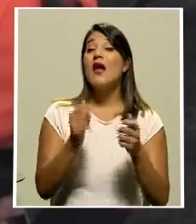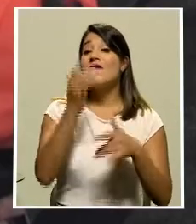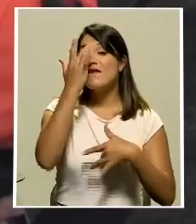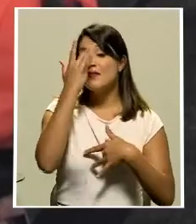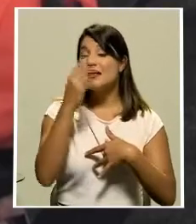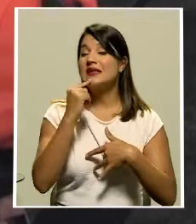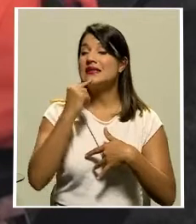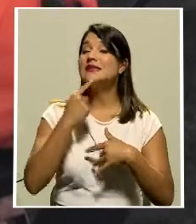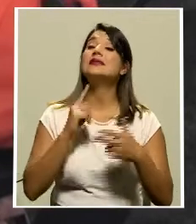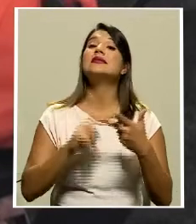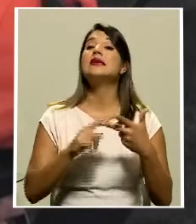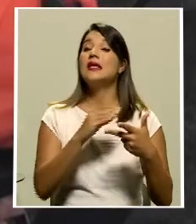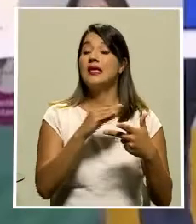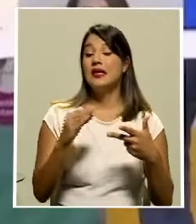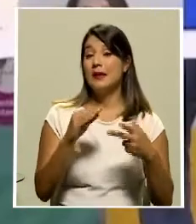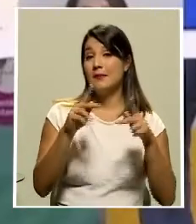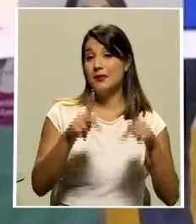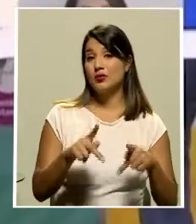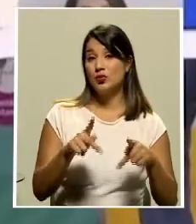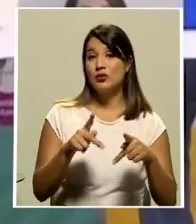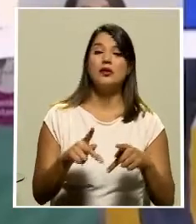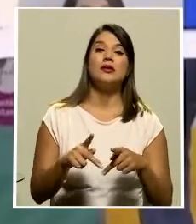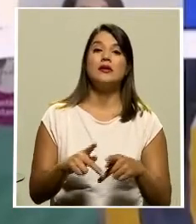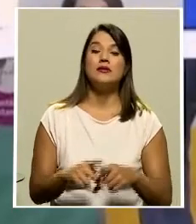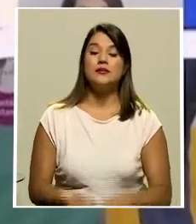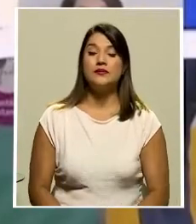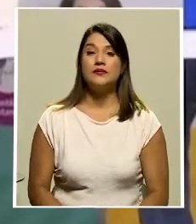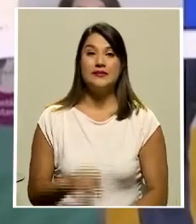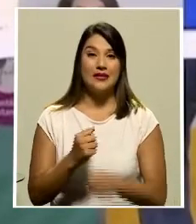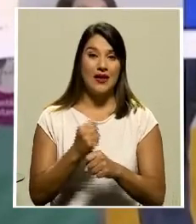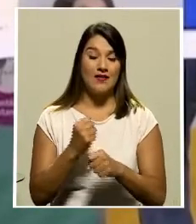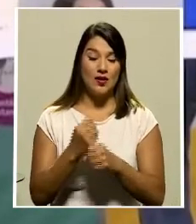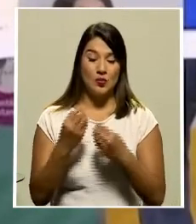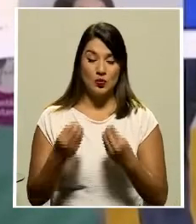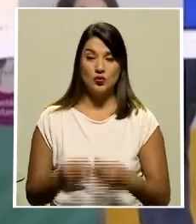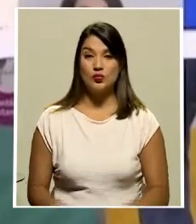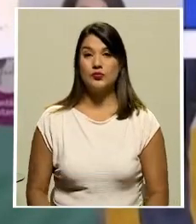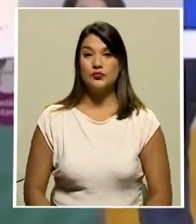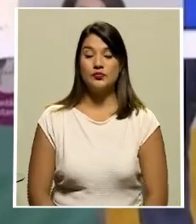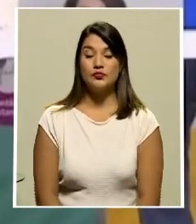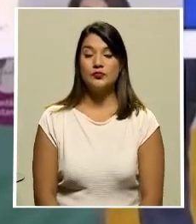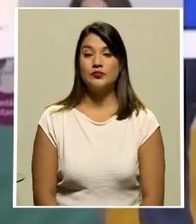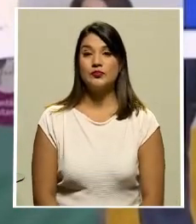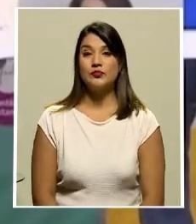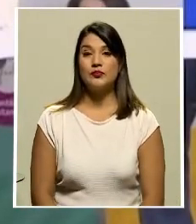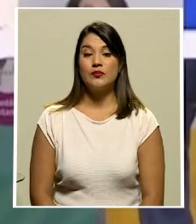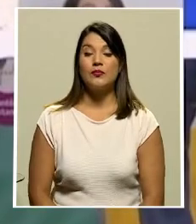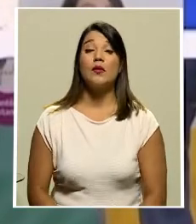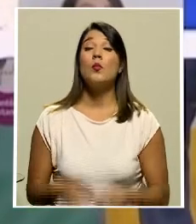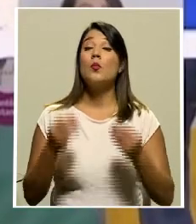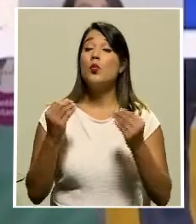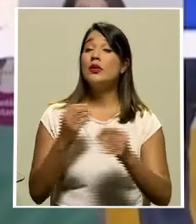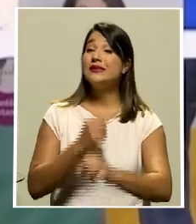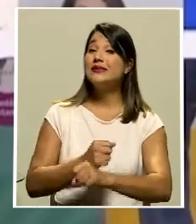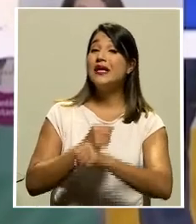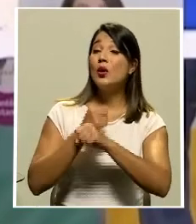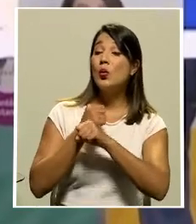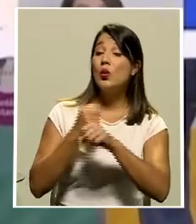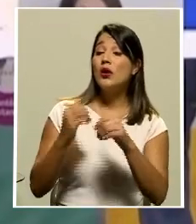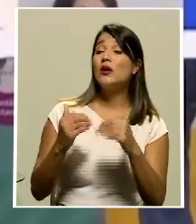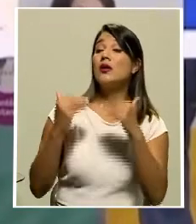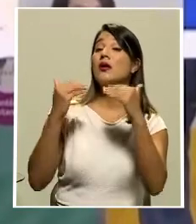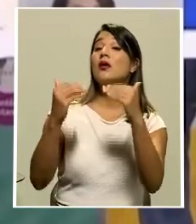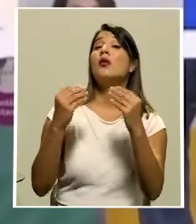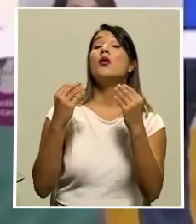llamados trabajadores esenciales esta vacuna es segura efectiva alta inmunogenicidad para los